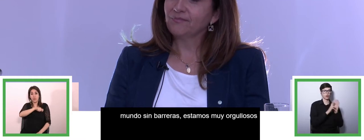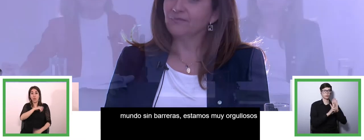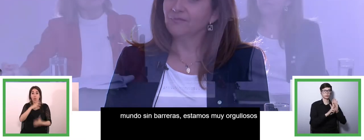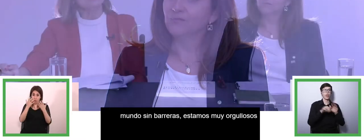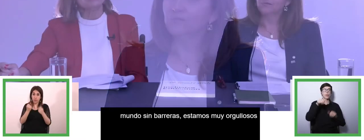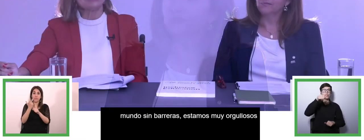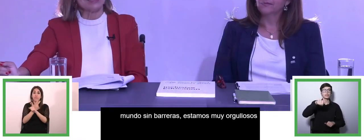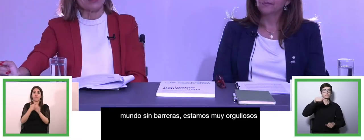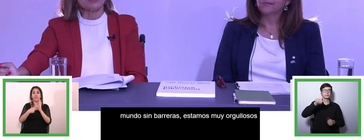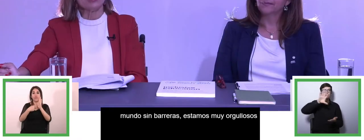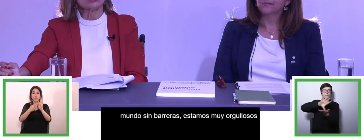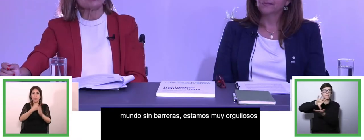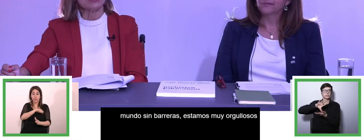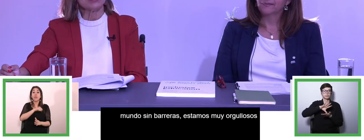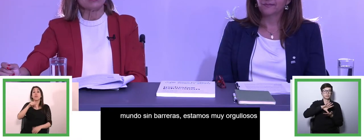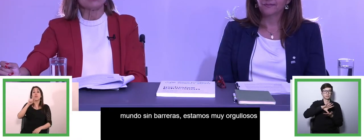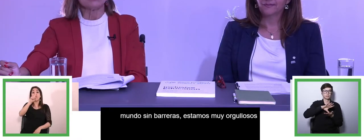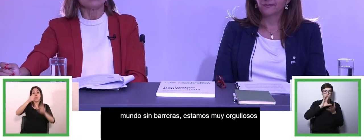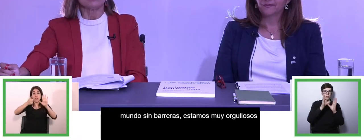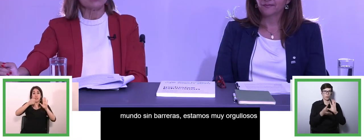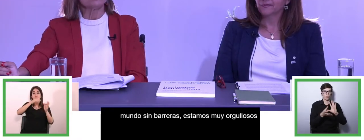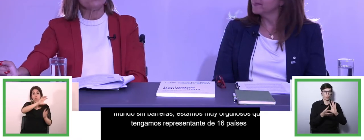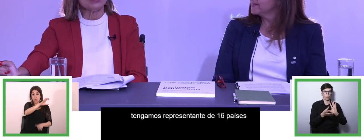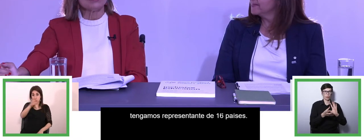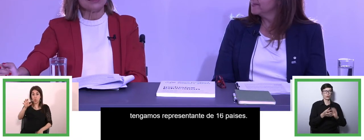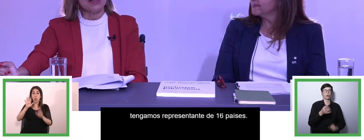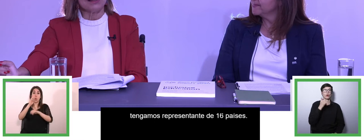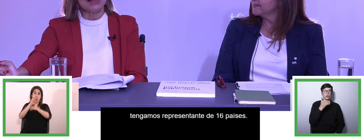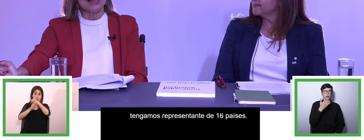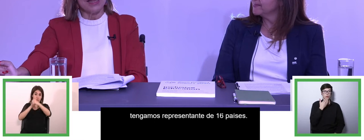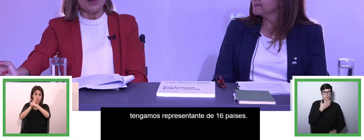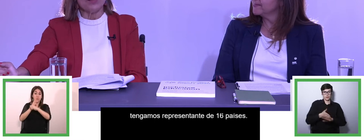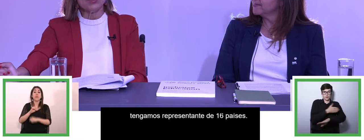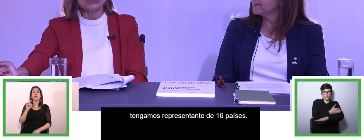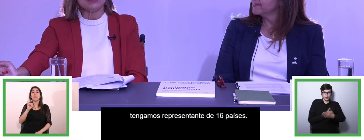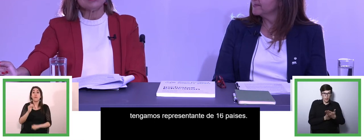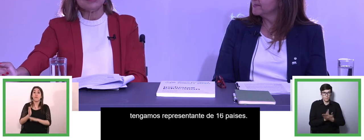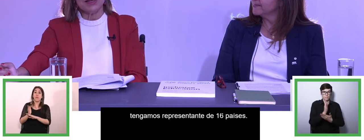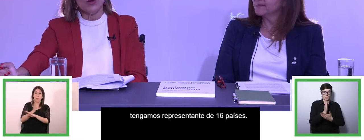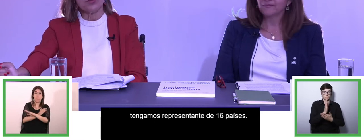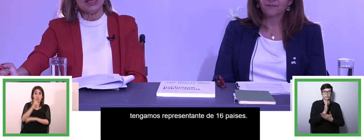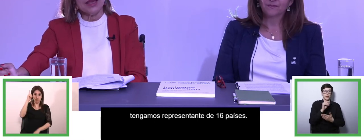Antes de iniciar lo que será la conferencia, me gustaría hacerles un pequeño